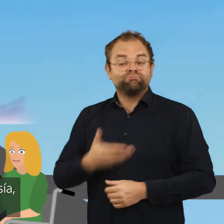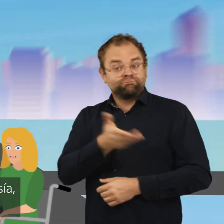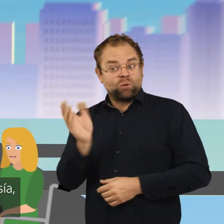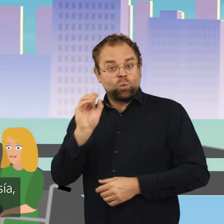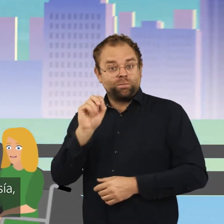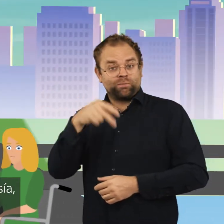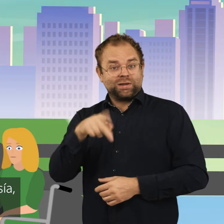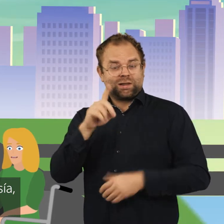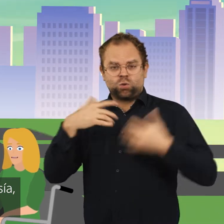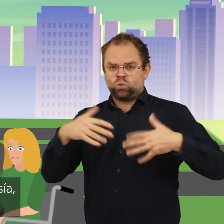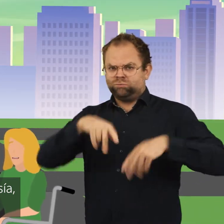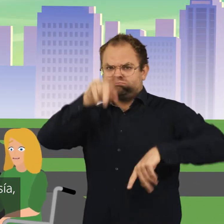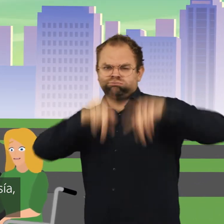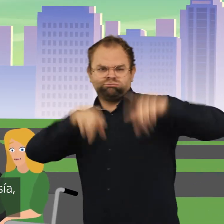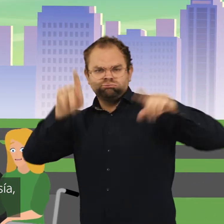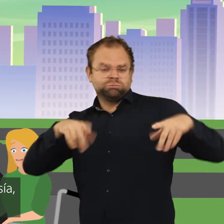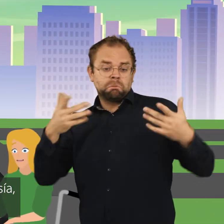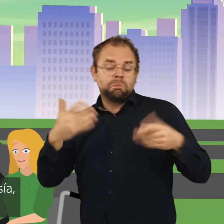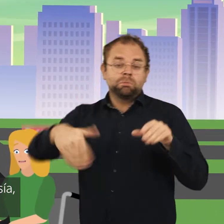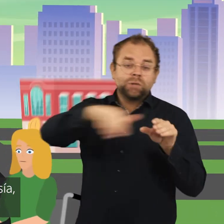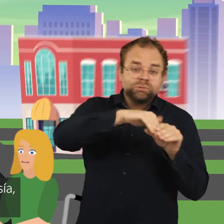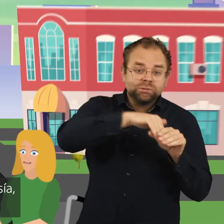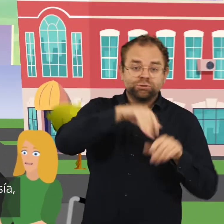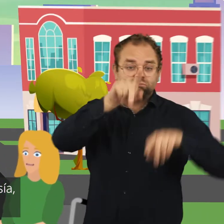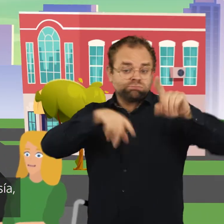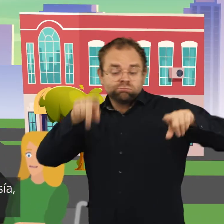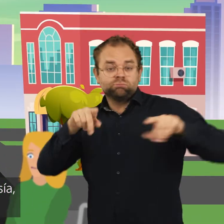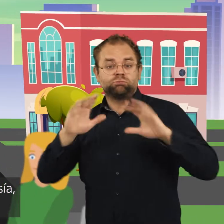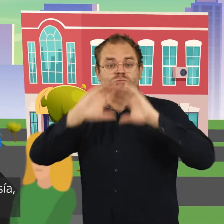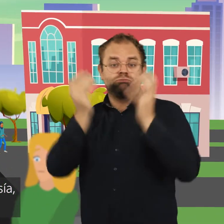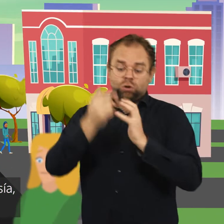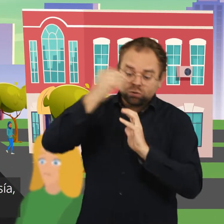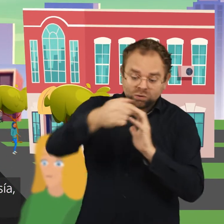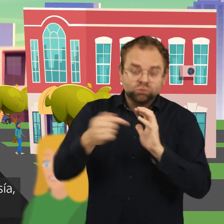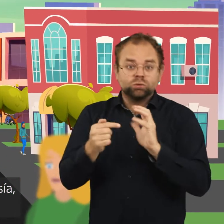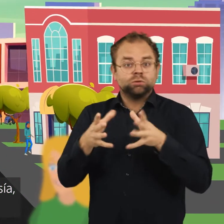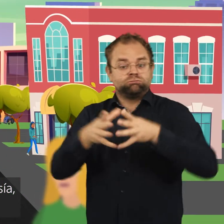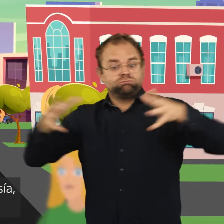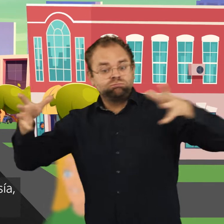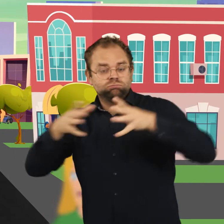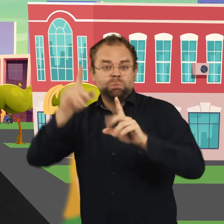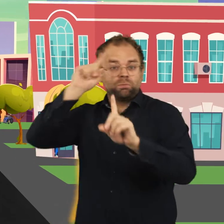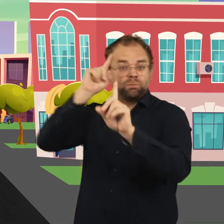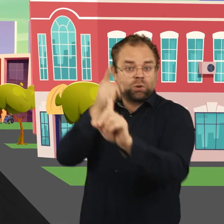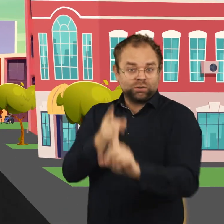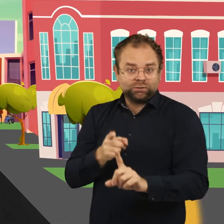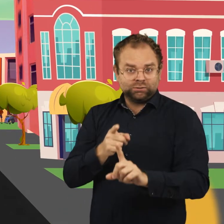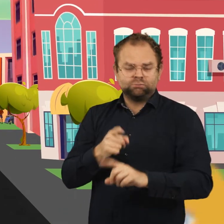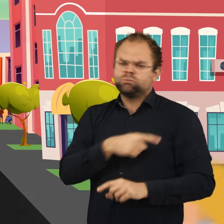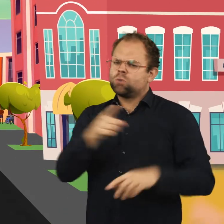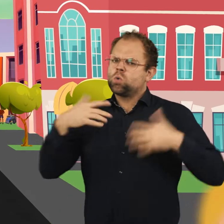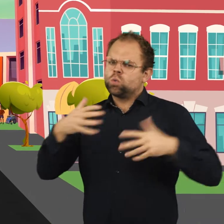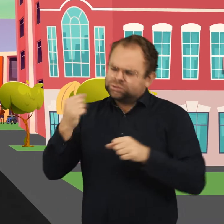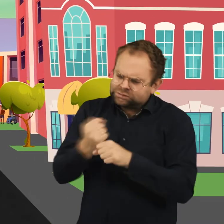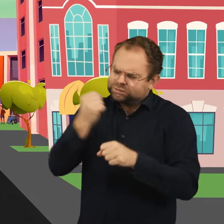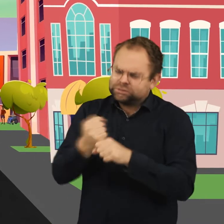Las OPD son muy diversas en membresía, ubicación, tamaño y propósito. Tienen muchas